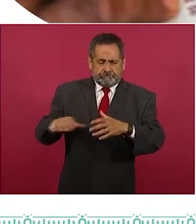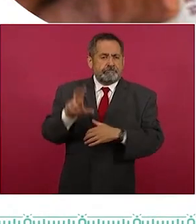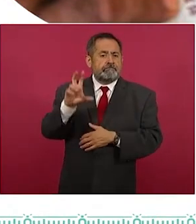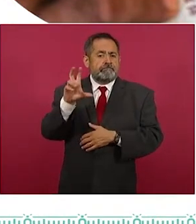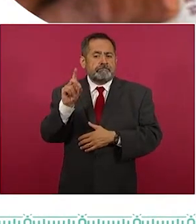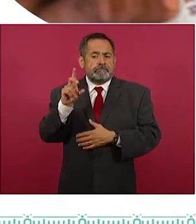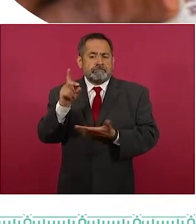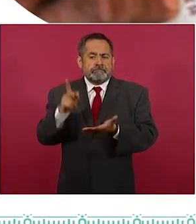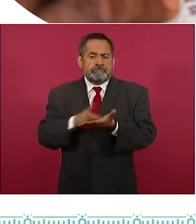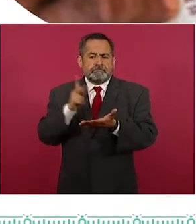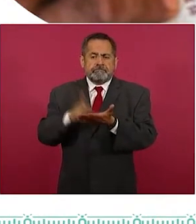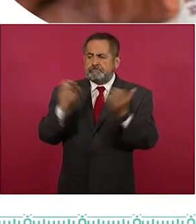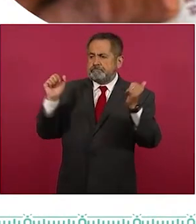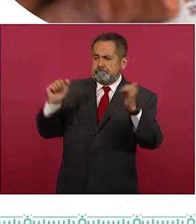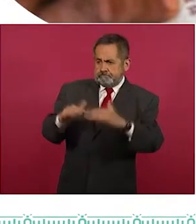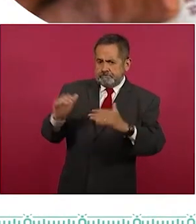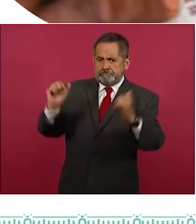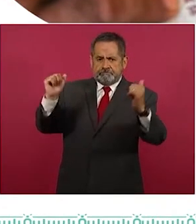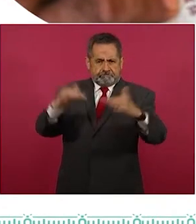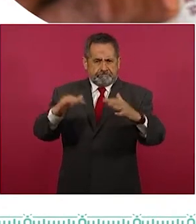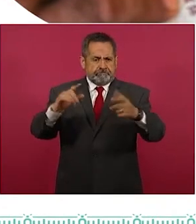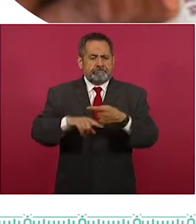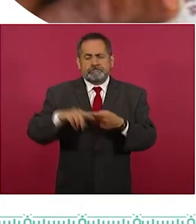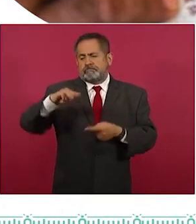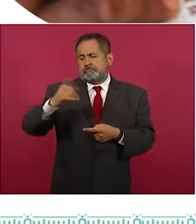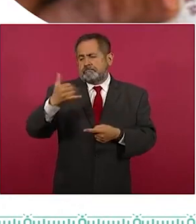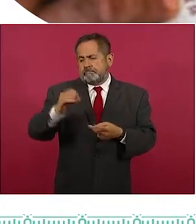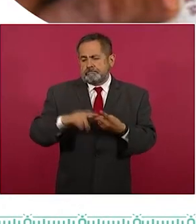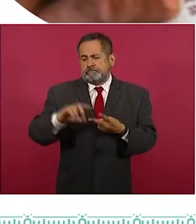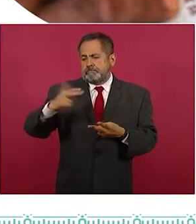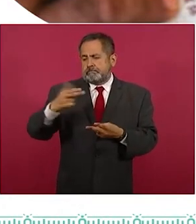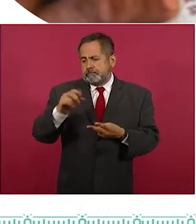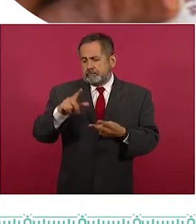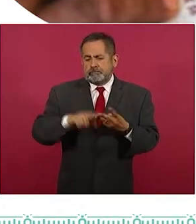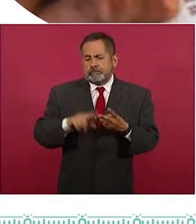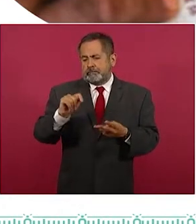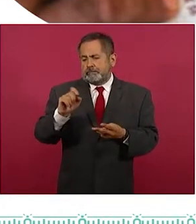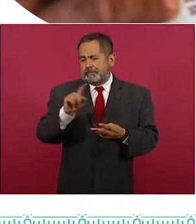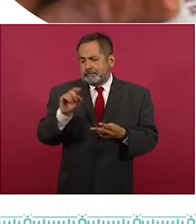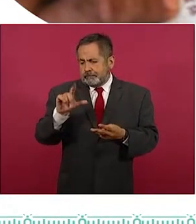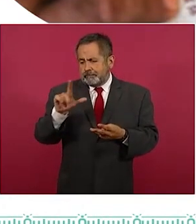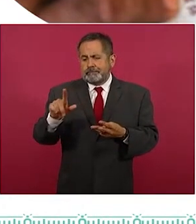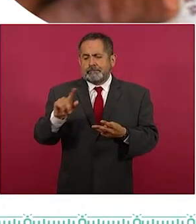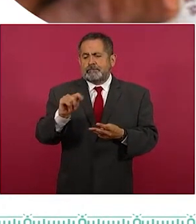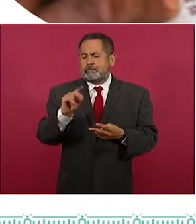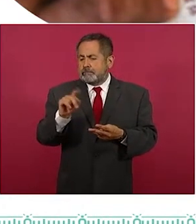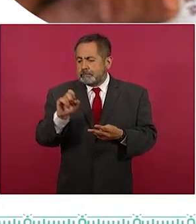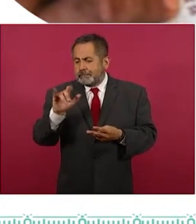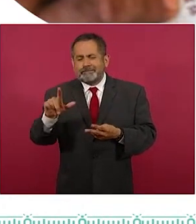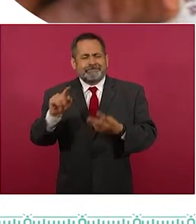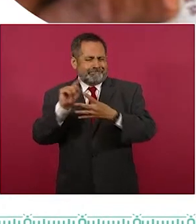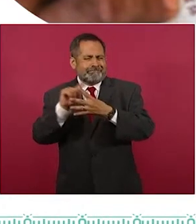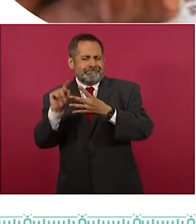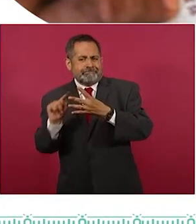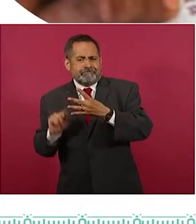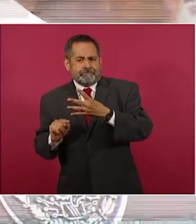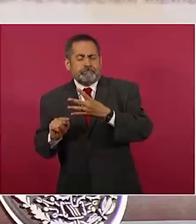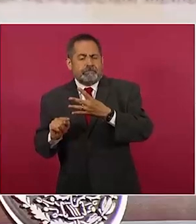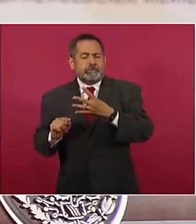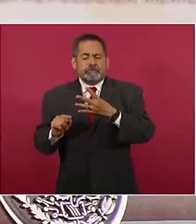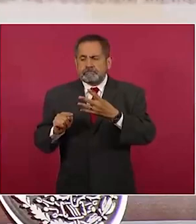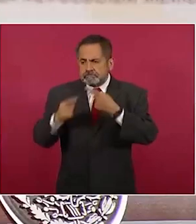asambleas, personas de los pueblos Maya, Chol y Central Soxil fueron informadas sobre el proyecto